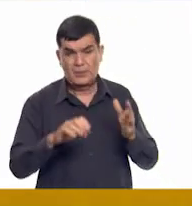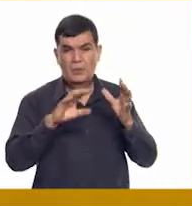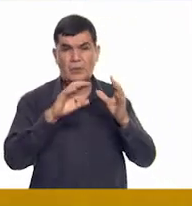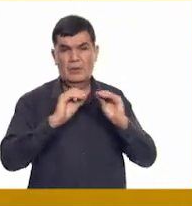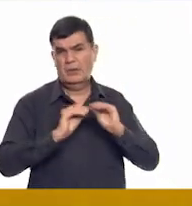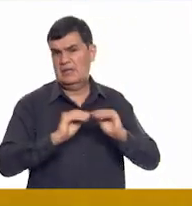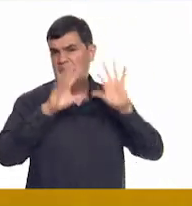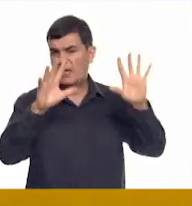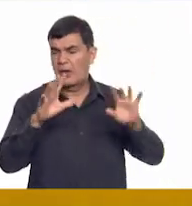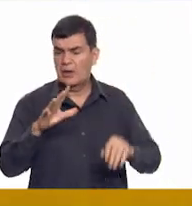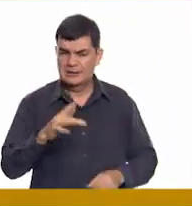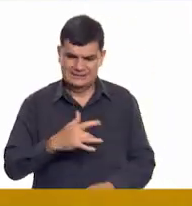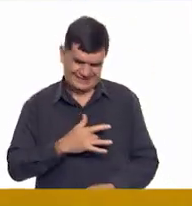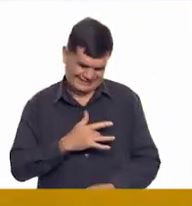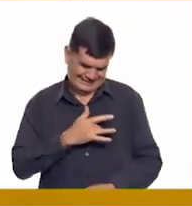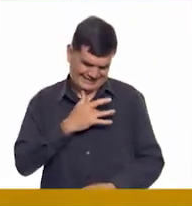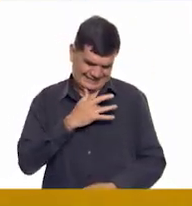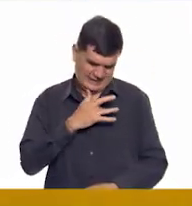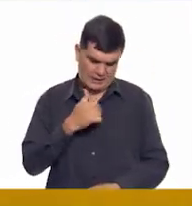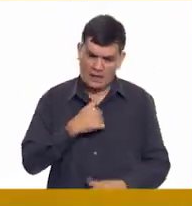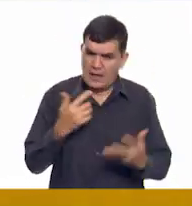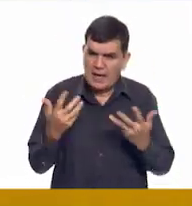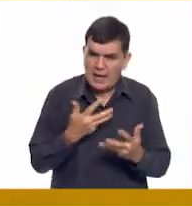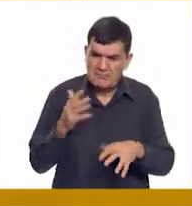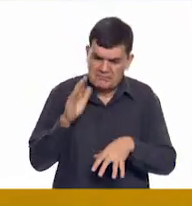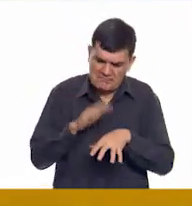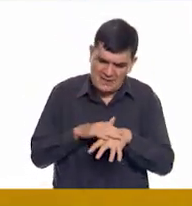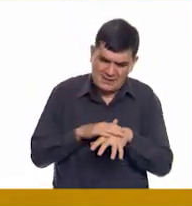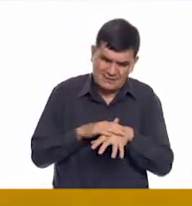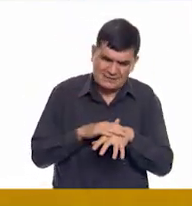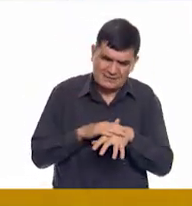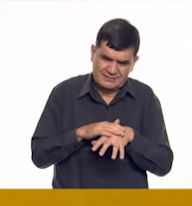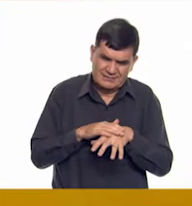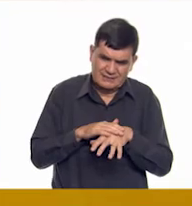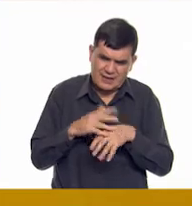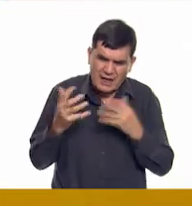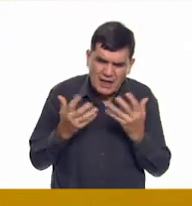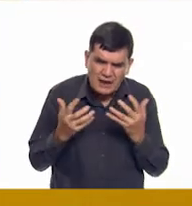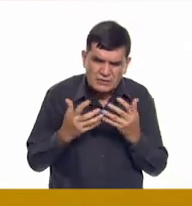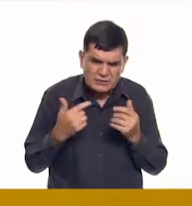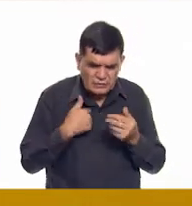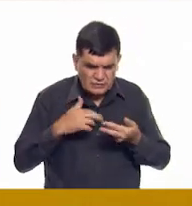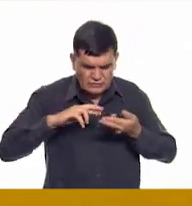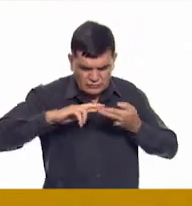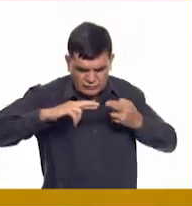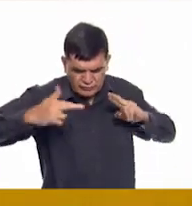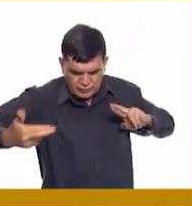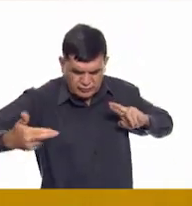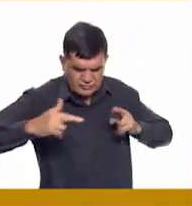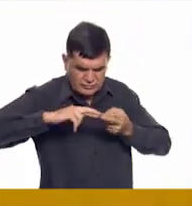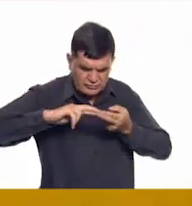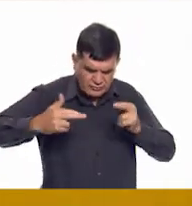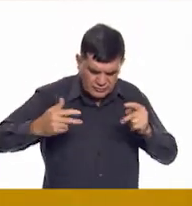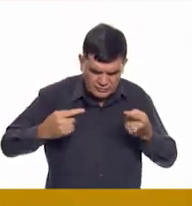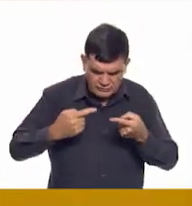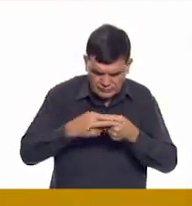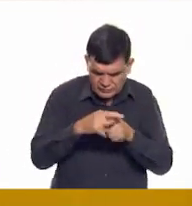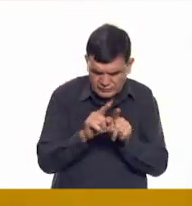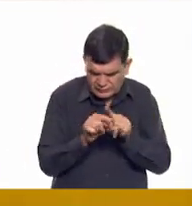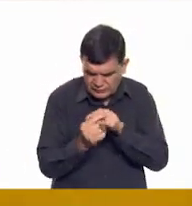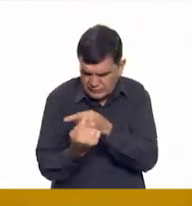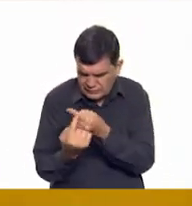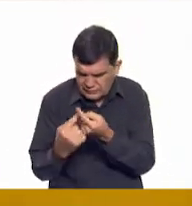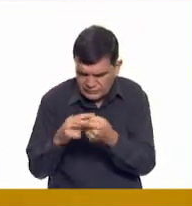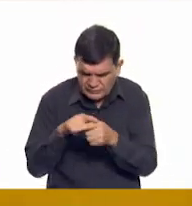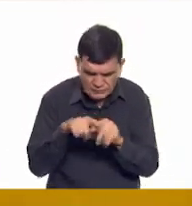cómo los sentimientos provocan que vayamos haciendo nuestro tejido, nuestras conexiones con otras